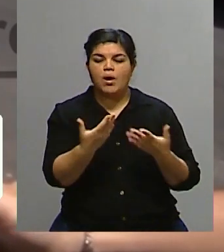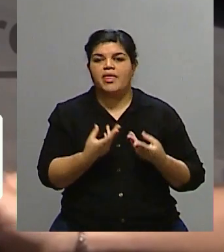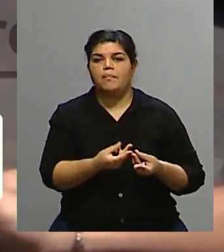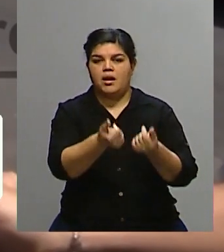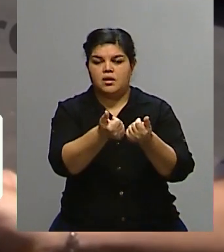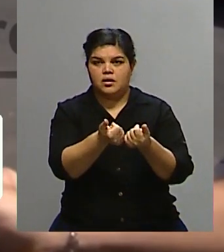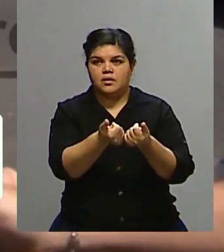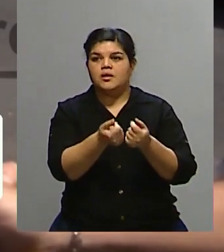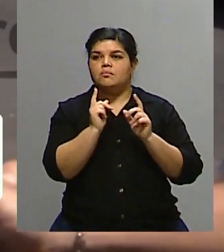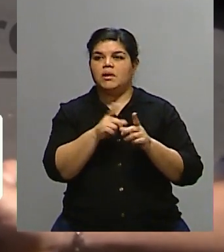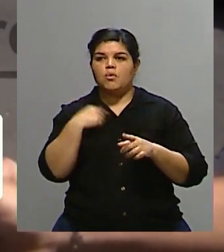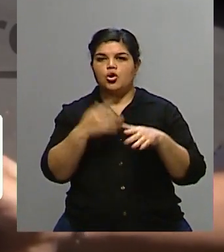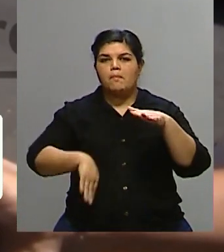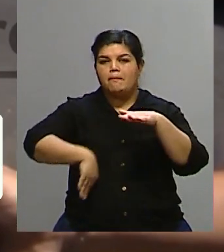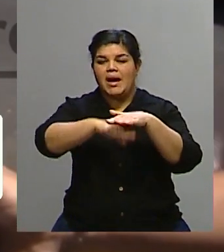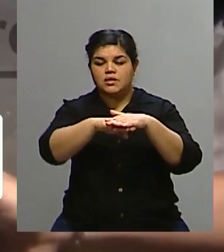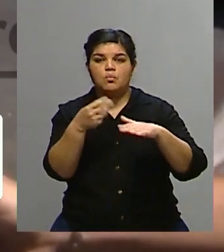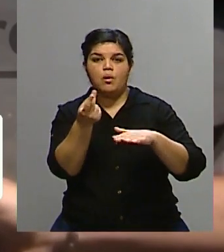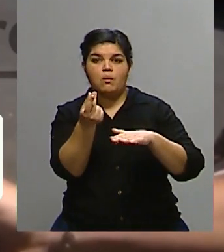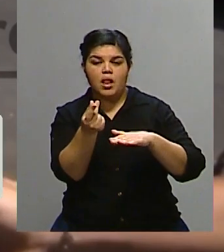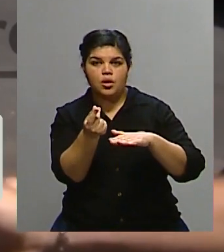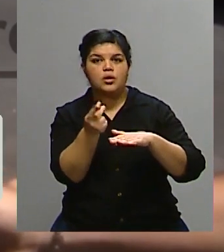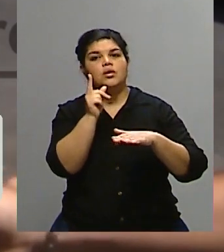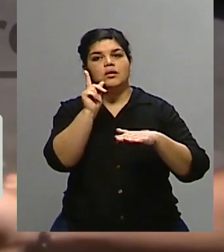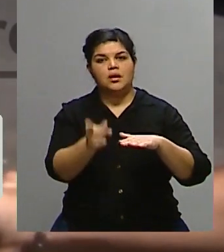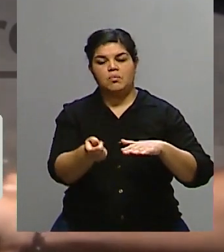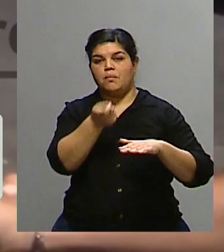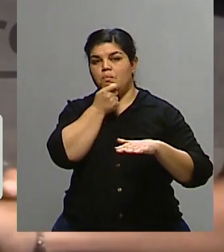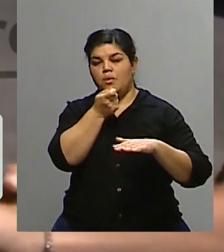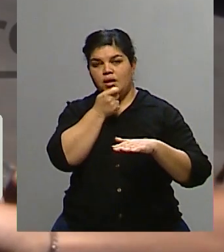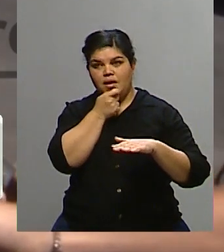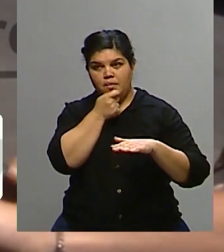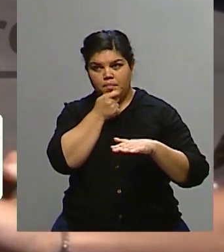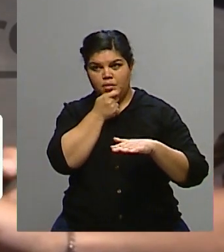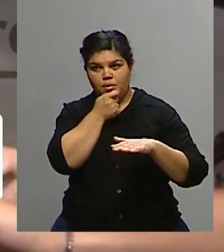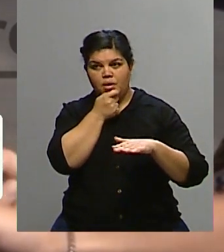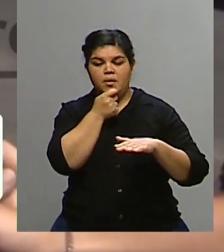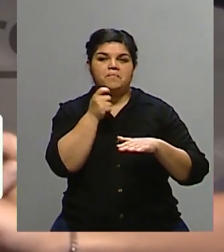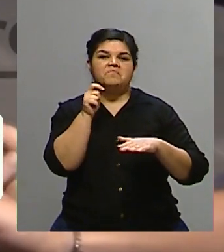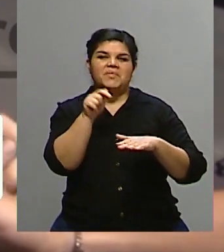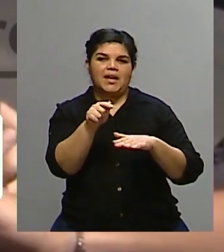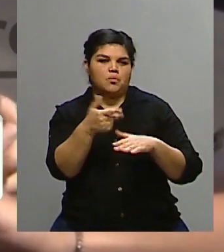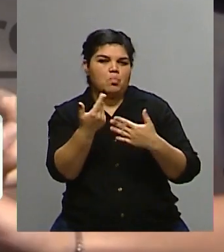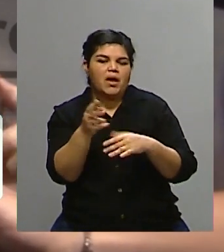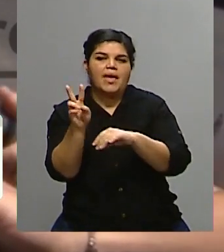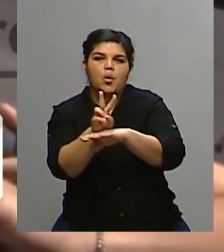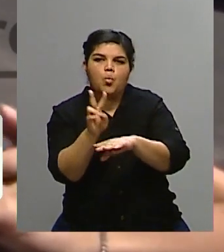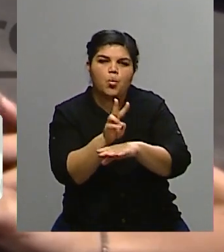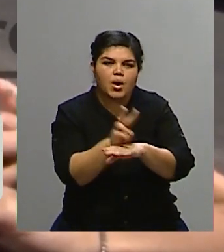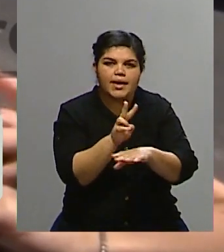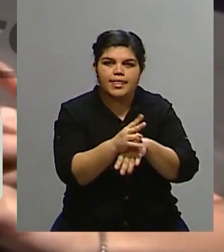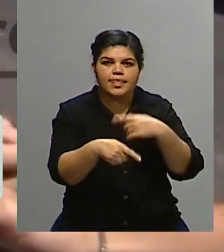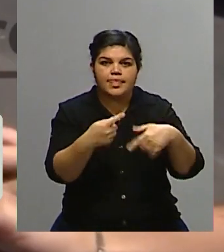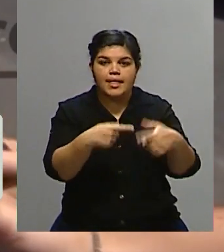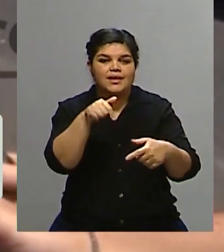máximos a las mascarillas o en el último Real Decreto, por ejemplo, a la bombona de Bután. Creemos que es un paso más y que